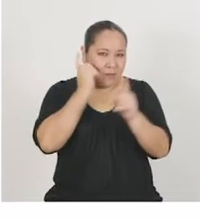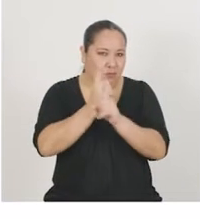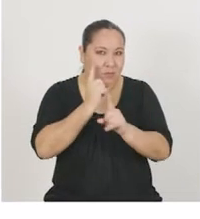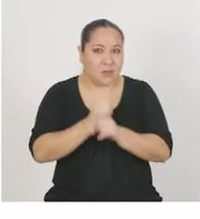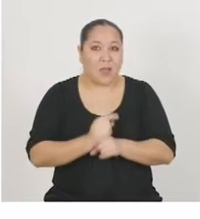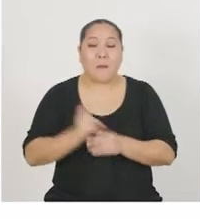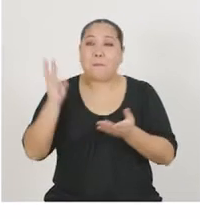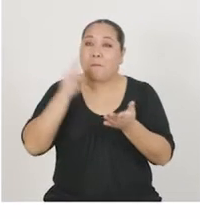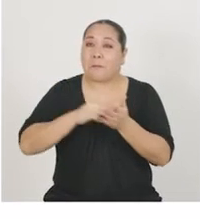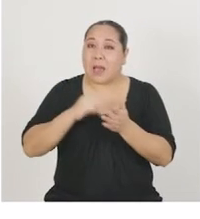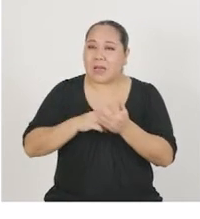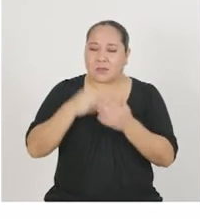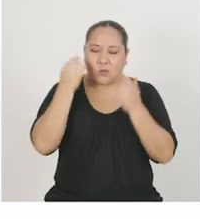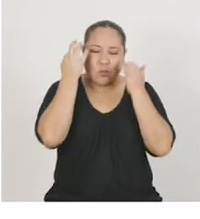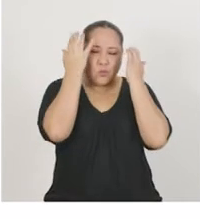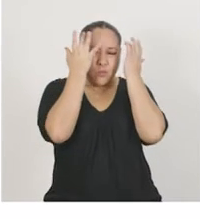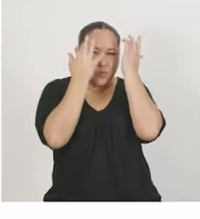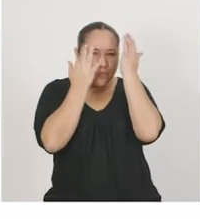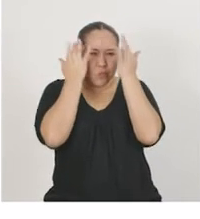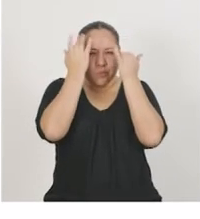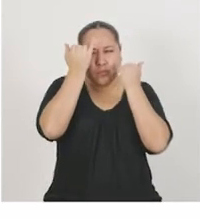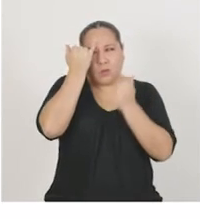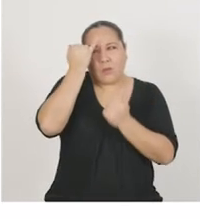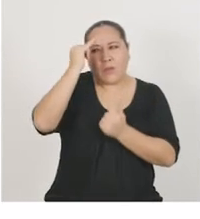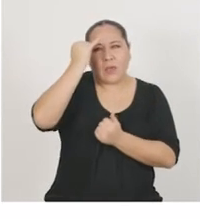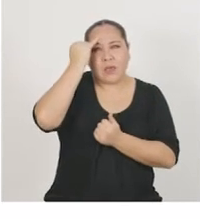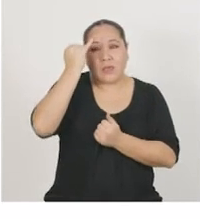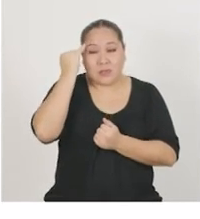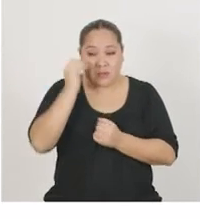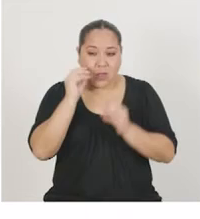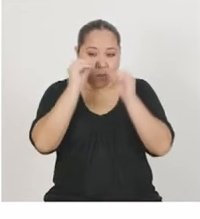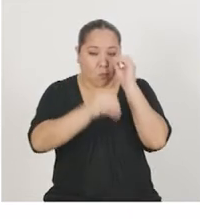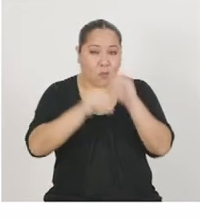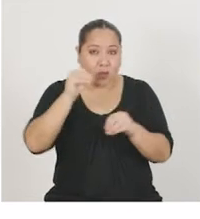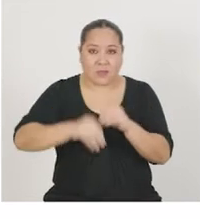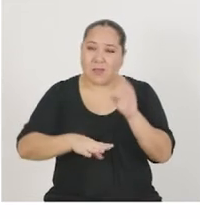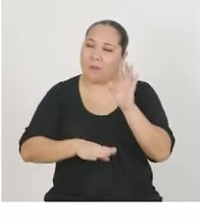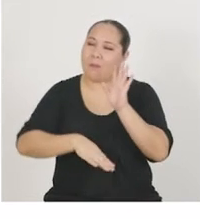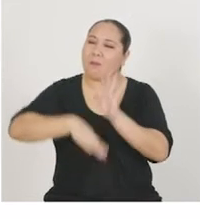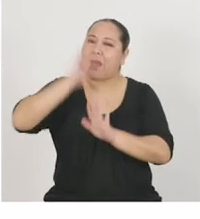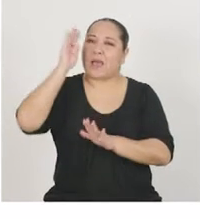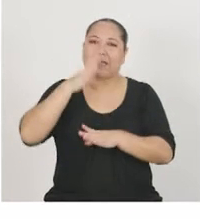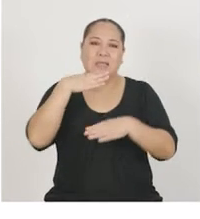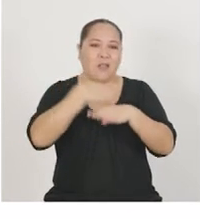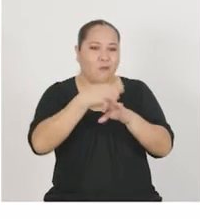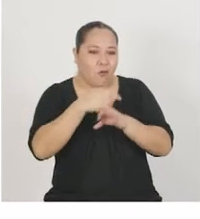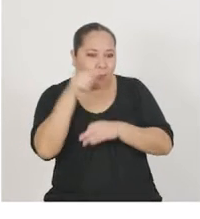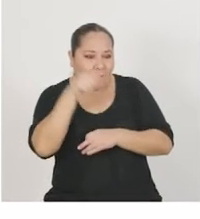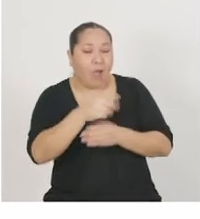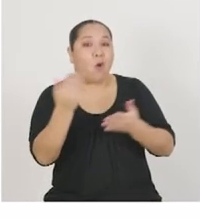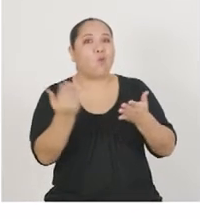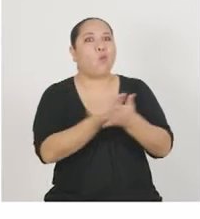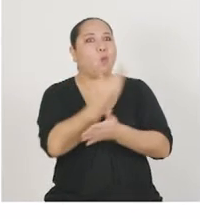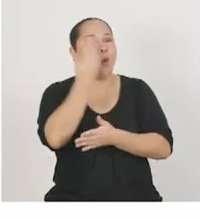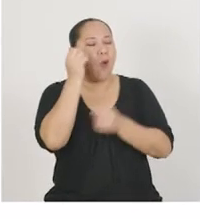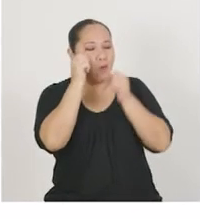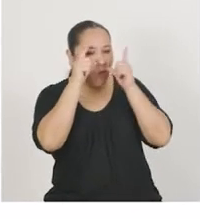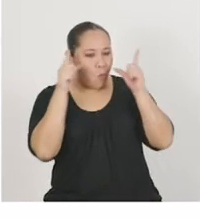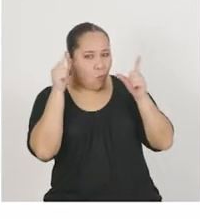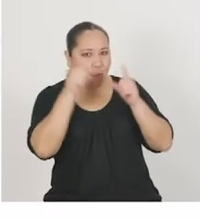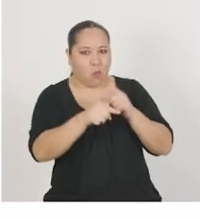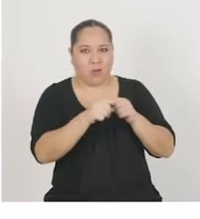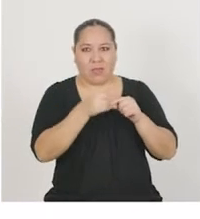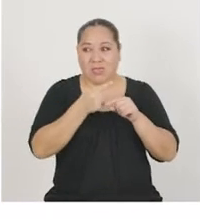sea la creatividad, imaginación y aplicación, mayor será el nivel de novedad del producto con respecto al